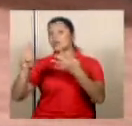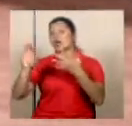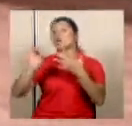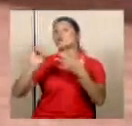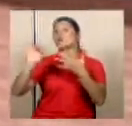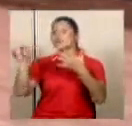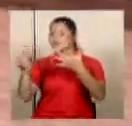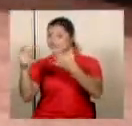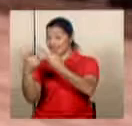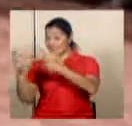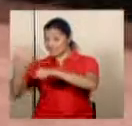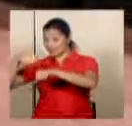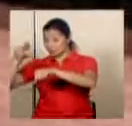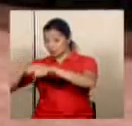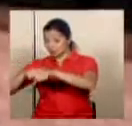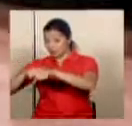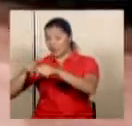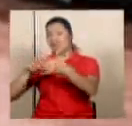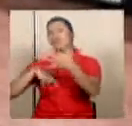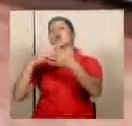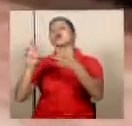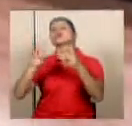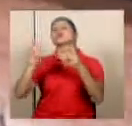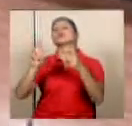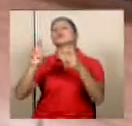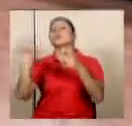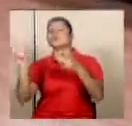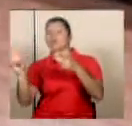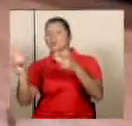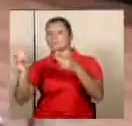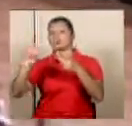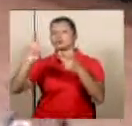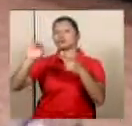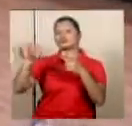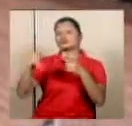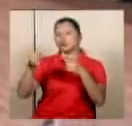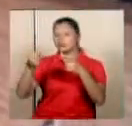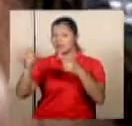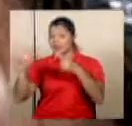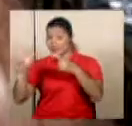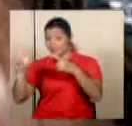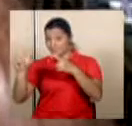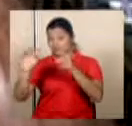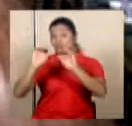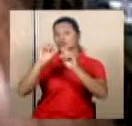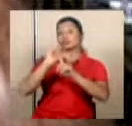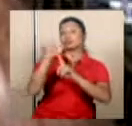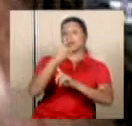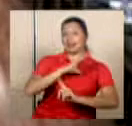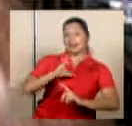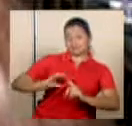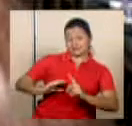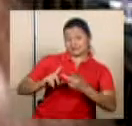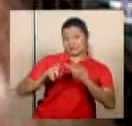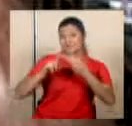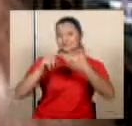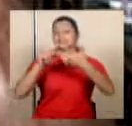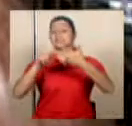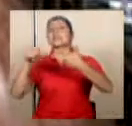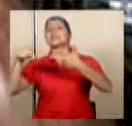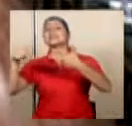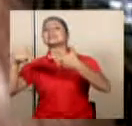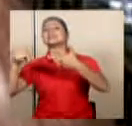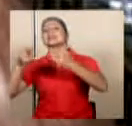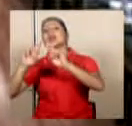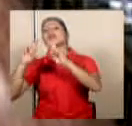Olivier Jiménez de Liberación Nacional, Rocibel Ramos y Johnny Leiva de la Unidad Social Cristiana y por Abelino Esquivel Quesada, legislador de